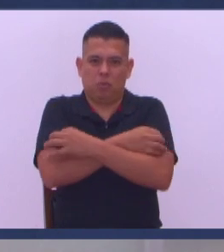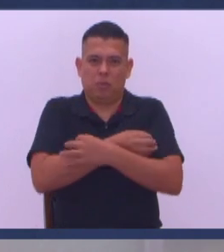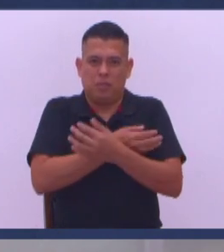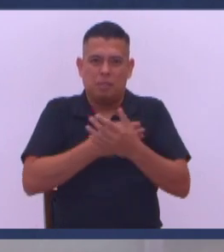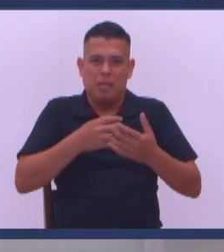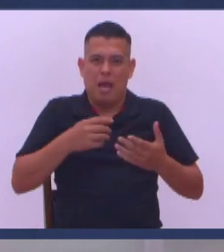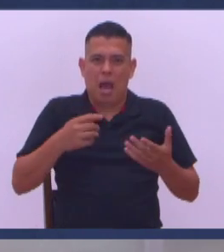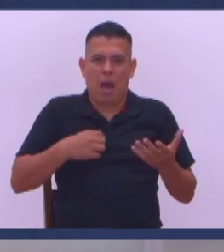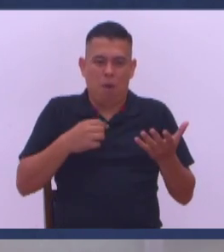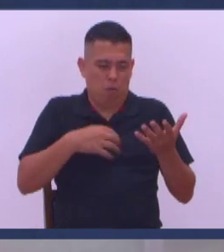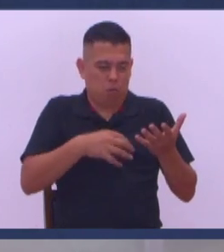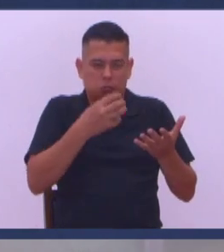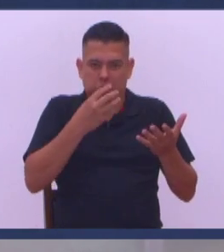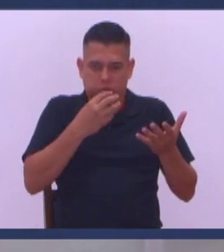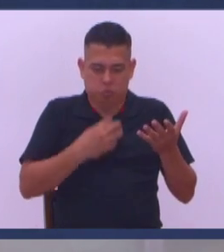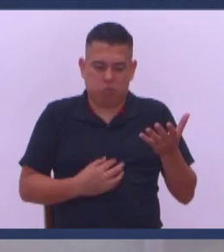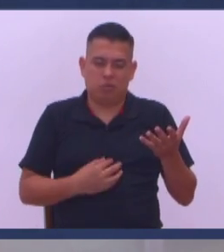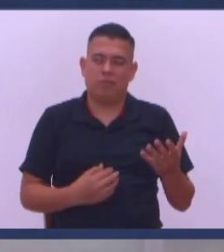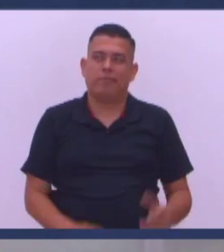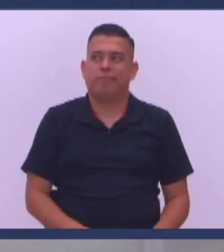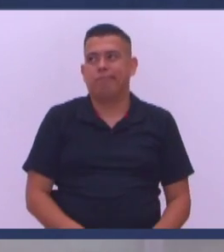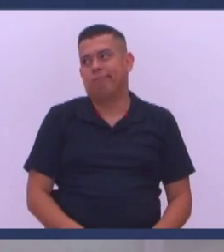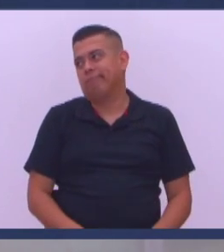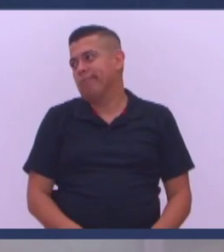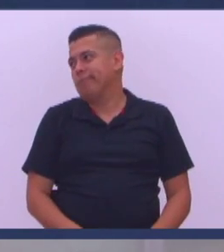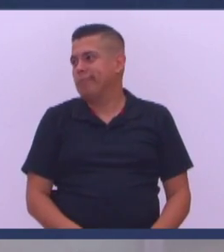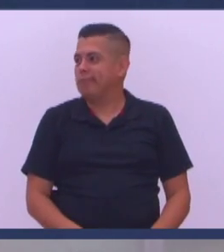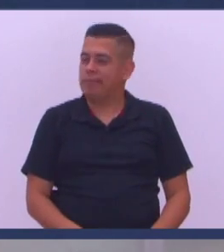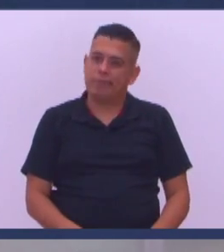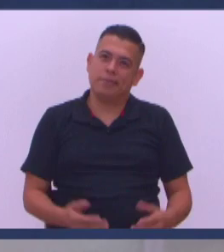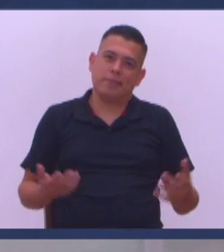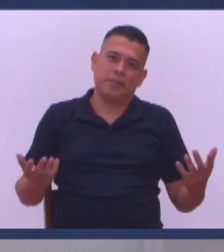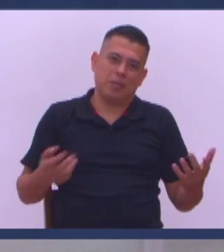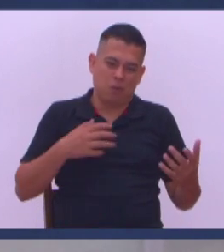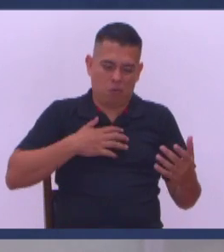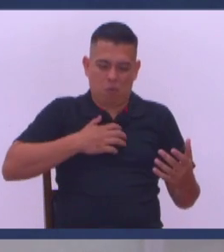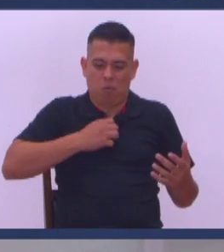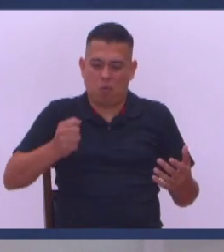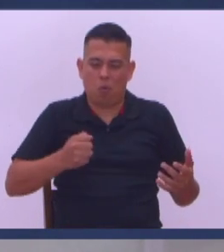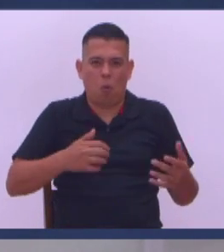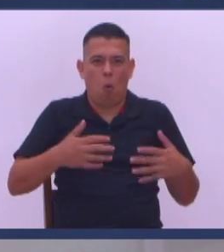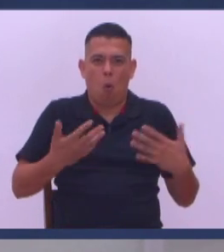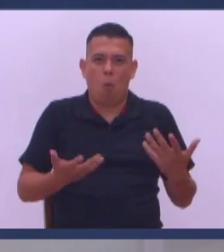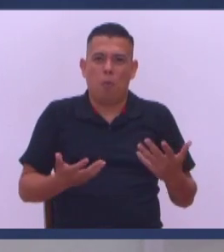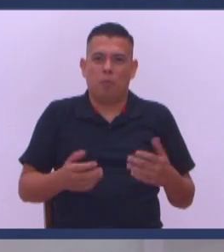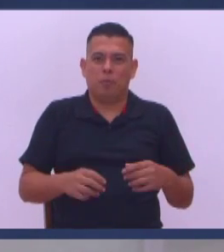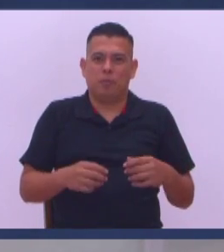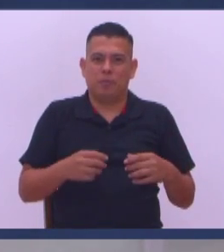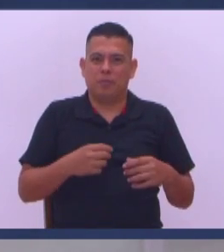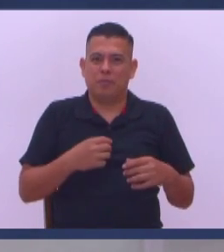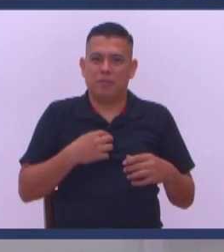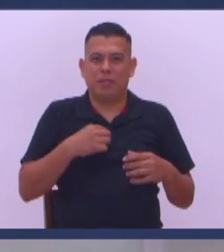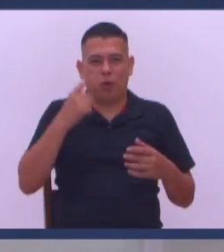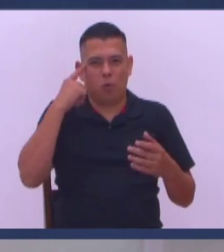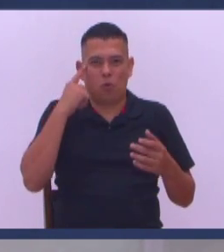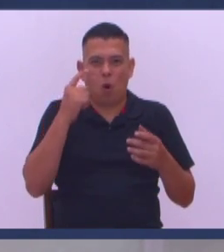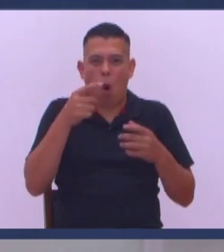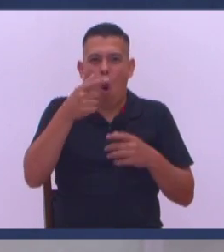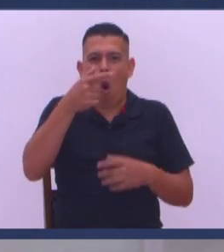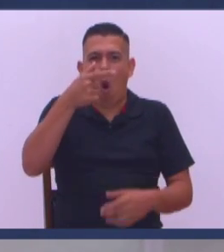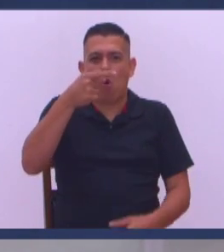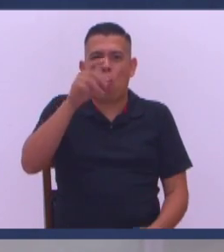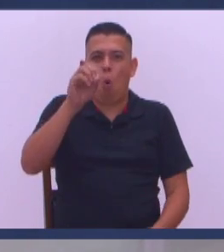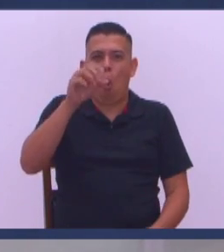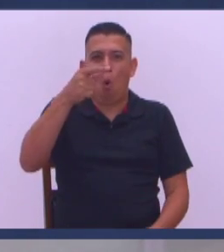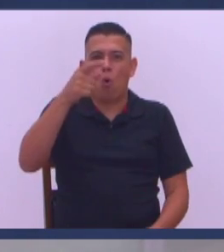No es en indios La camiseta blanca Y ay señor ¿Y con qué le quito La mancha? Inmediatamente Sangugo ¿Con qué le